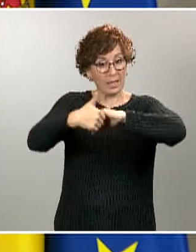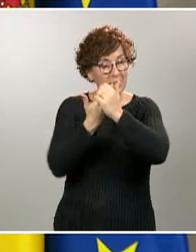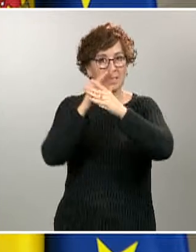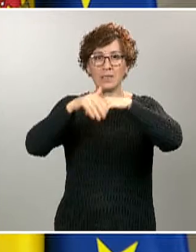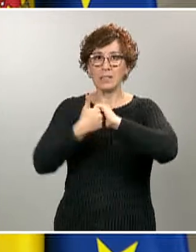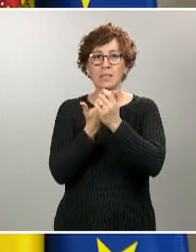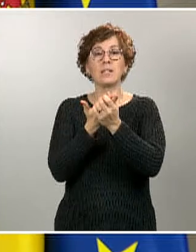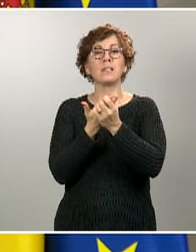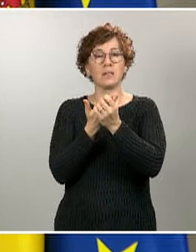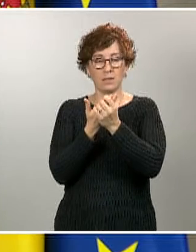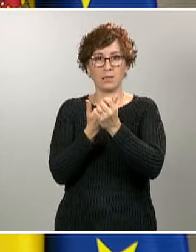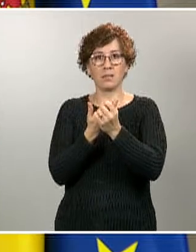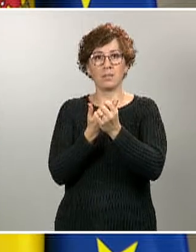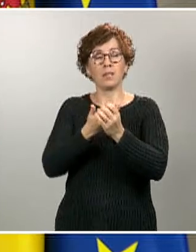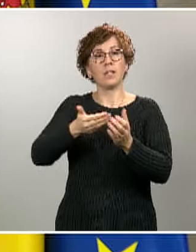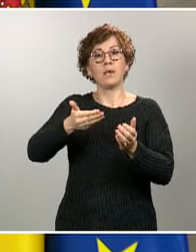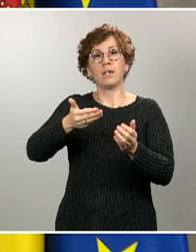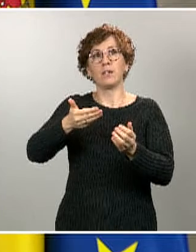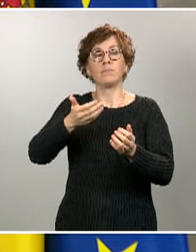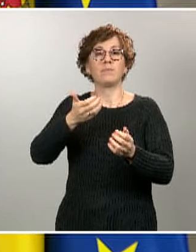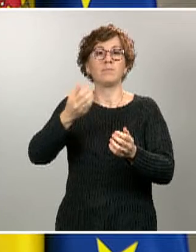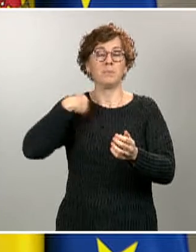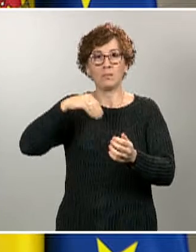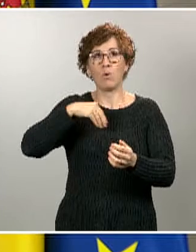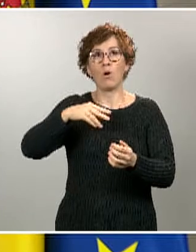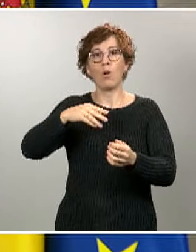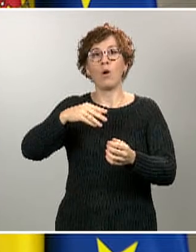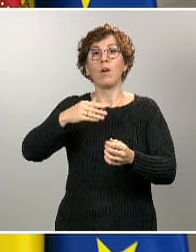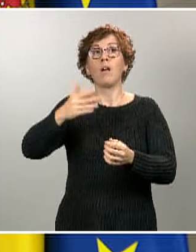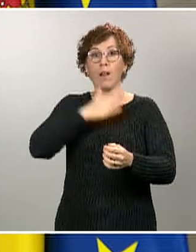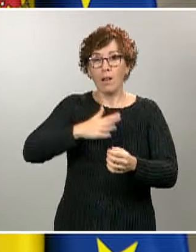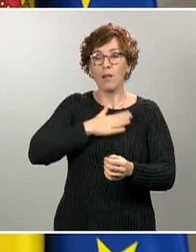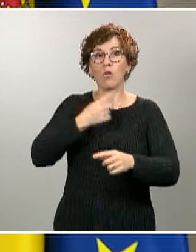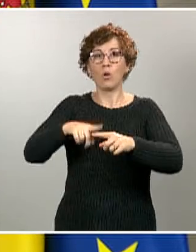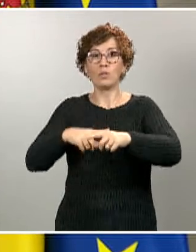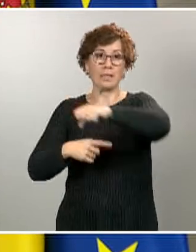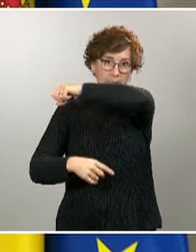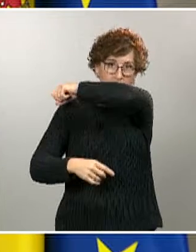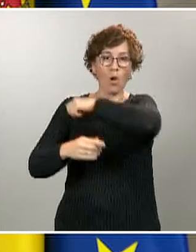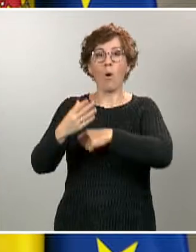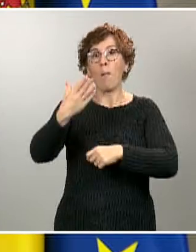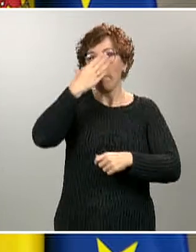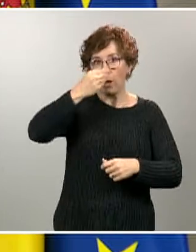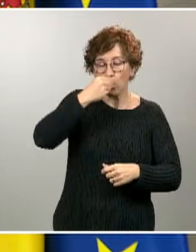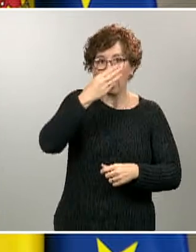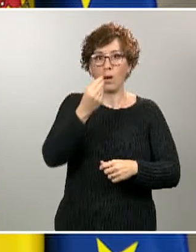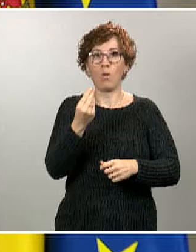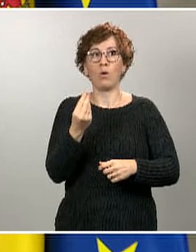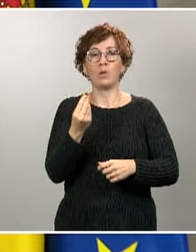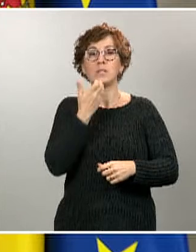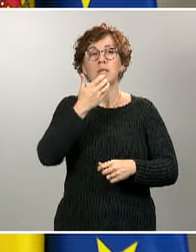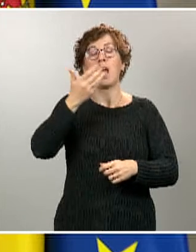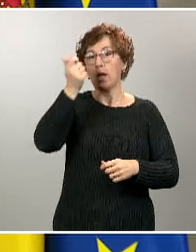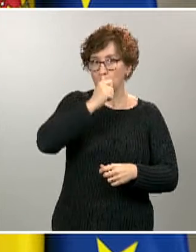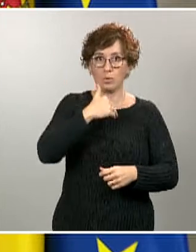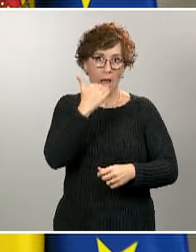respiratoria, respirar con el codo o con un pañuelo delante cuando se estornuda. Y la